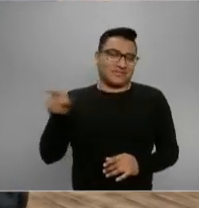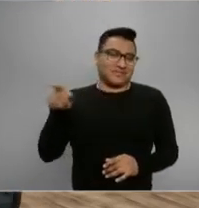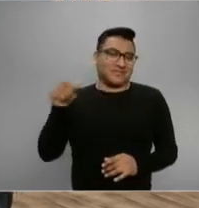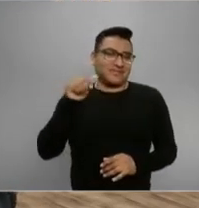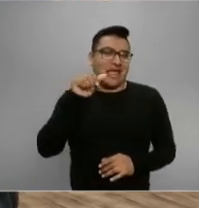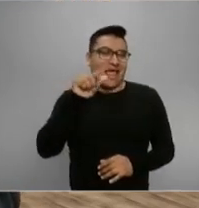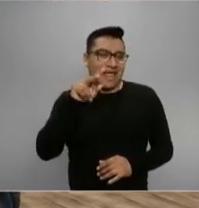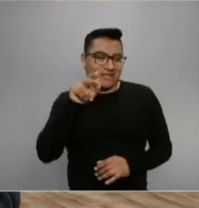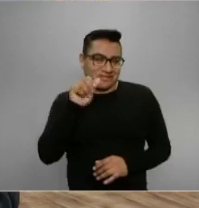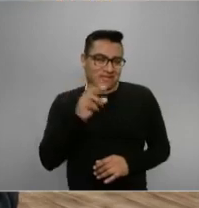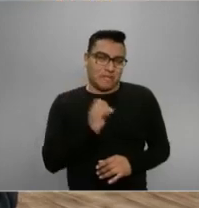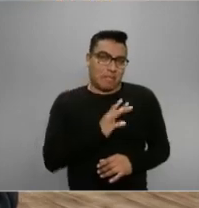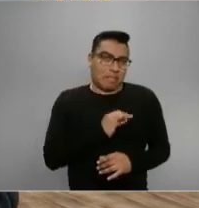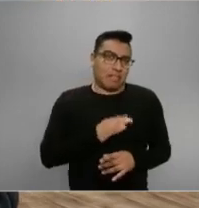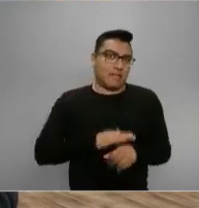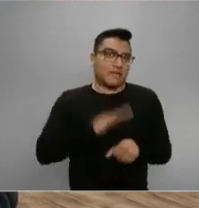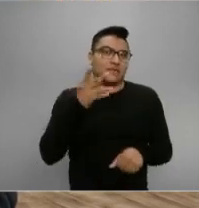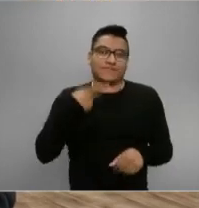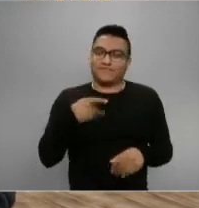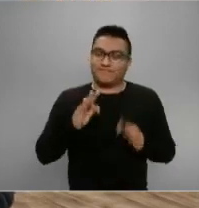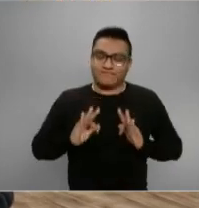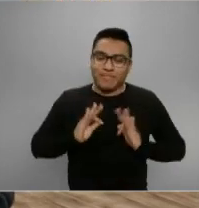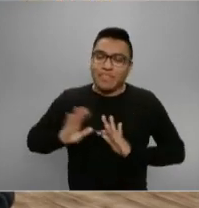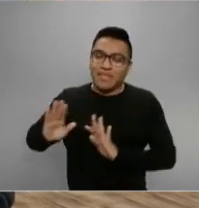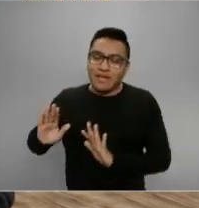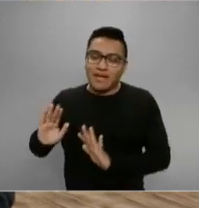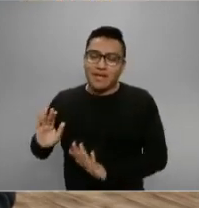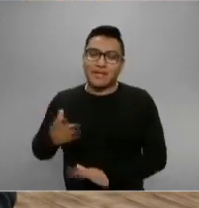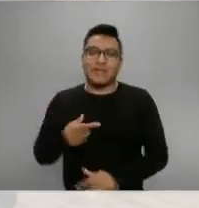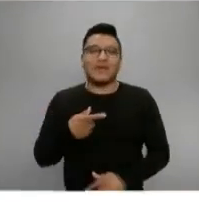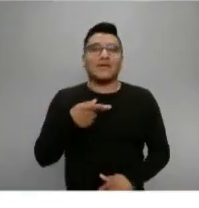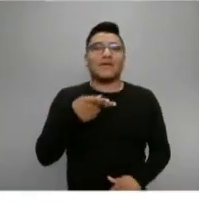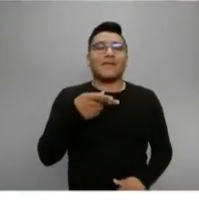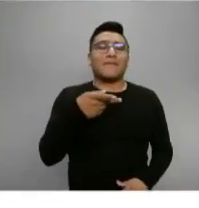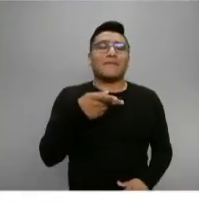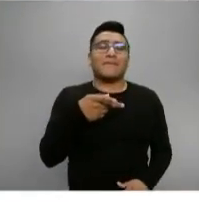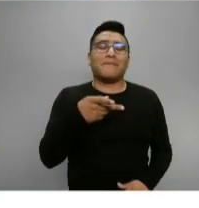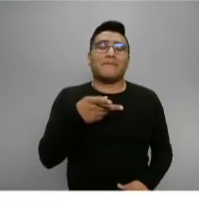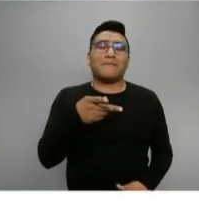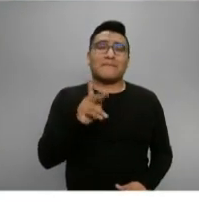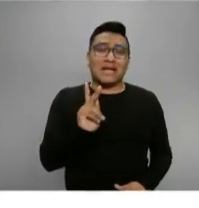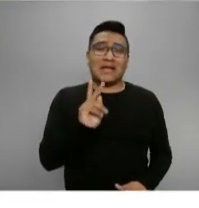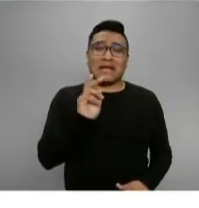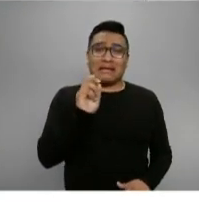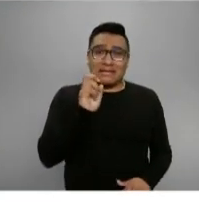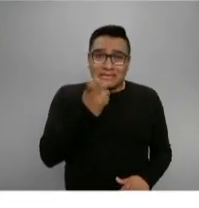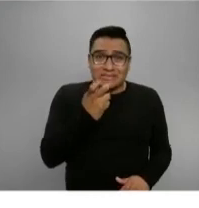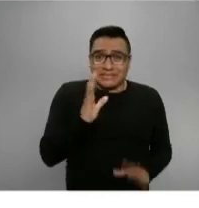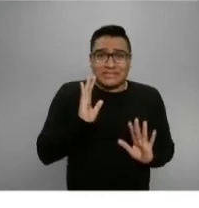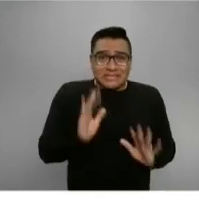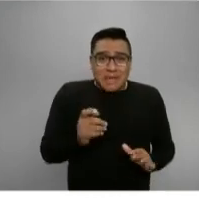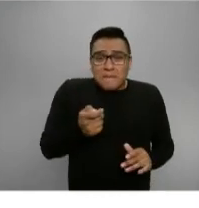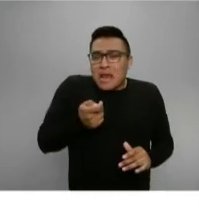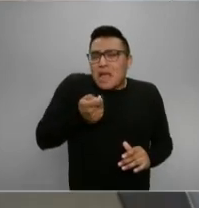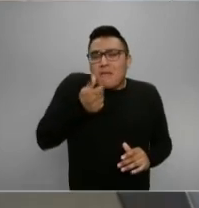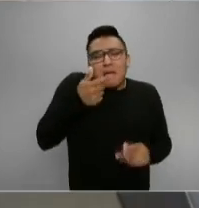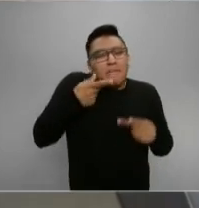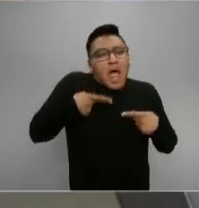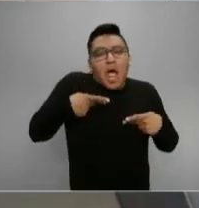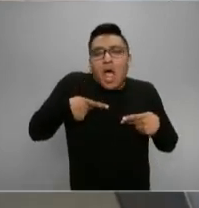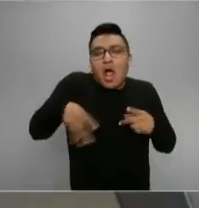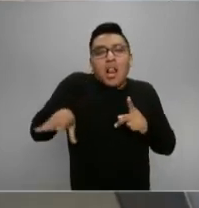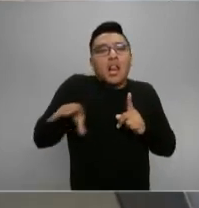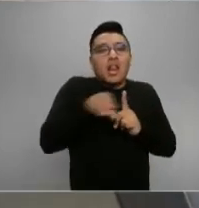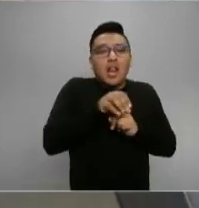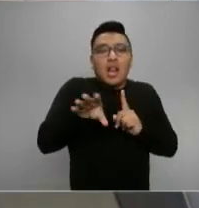bueno, estábamos realmente... Conocimos el primer caso de más... Se había dado ya el primer caso de coronavirus, habíamos dado